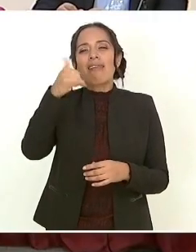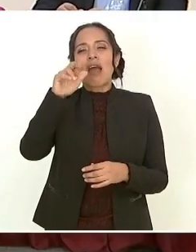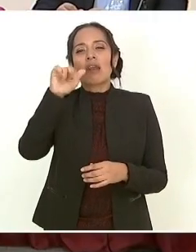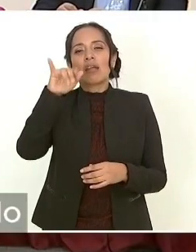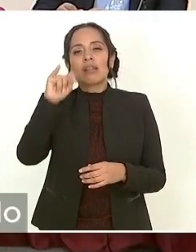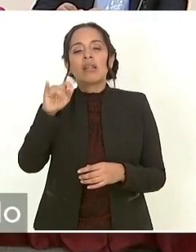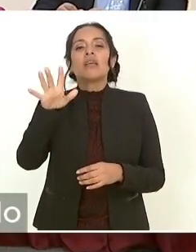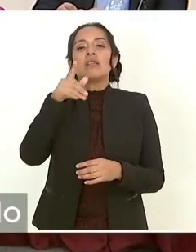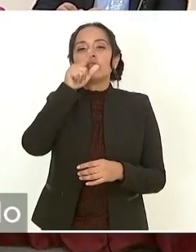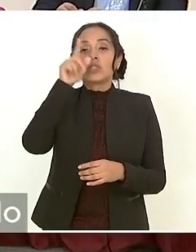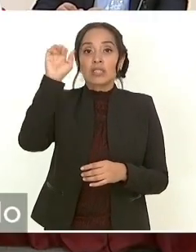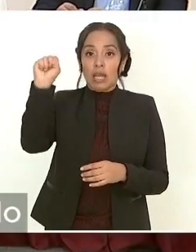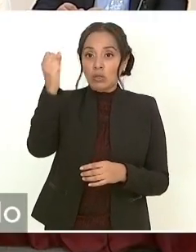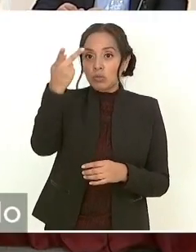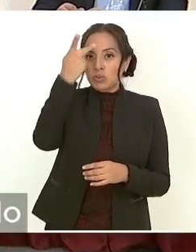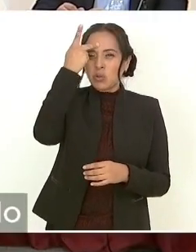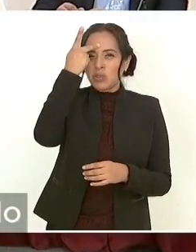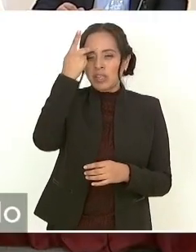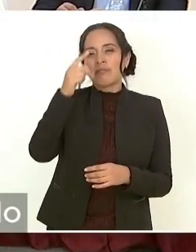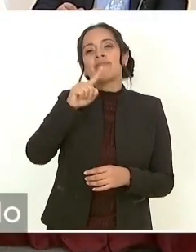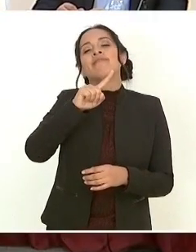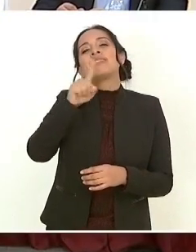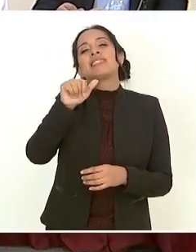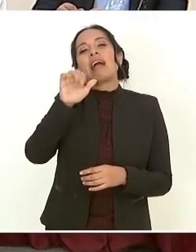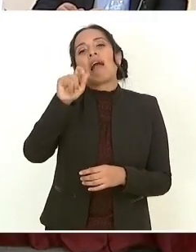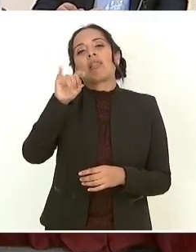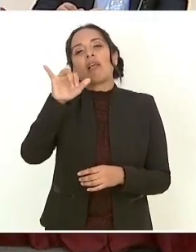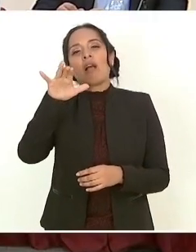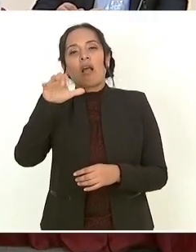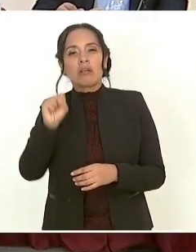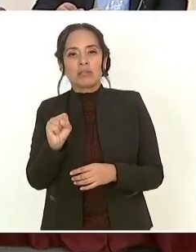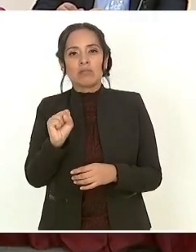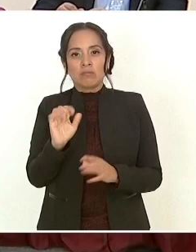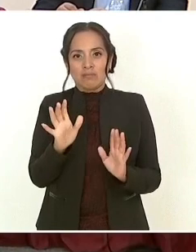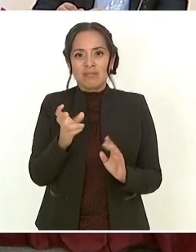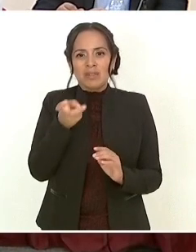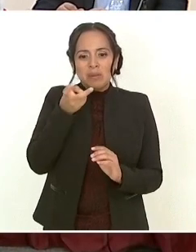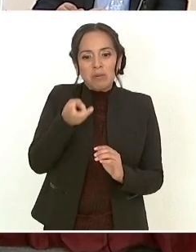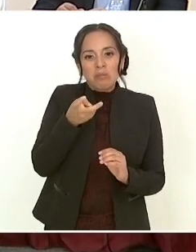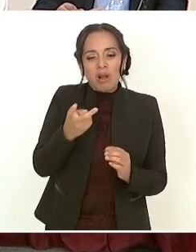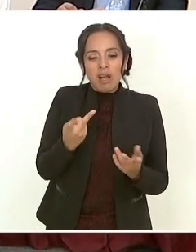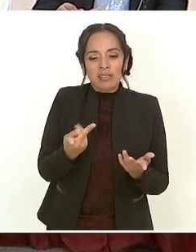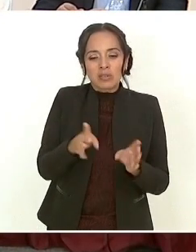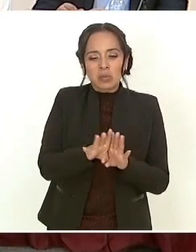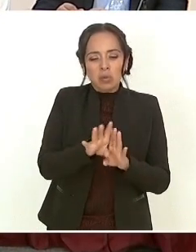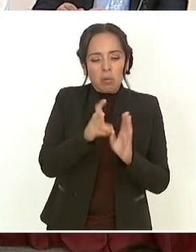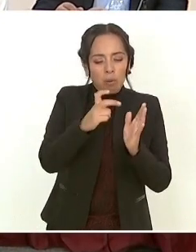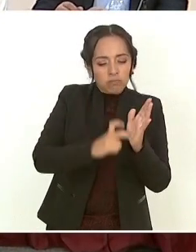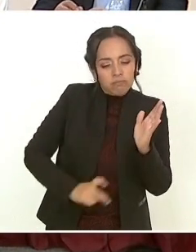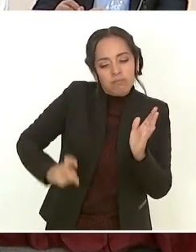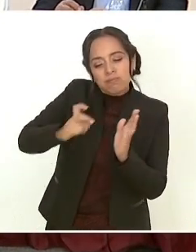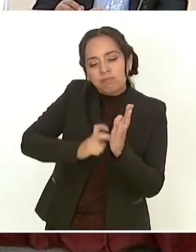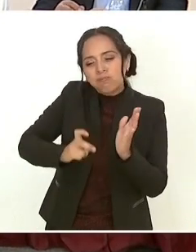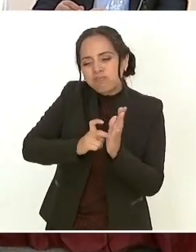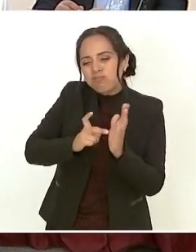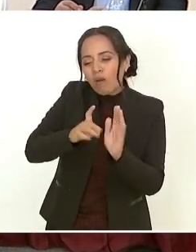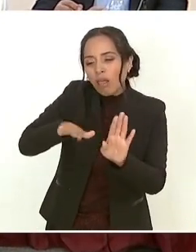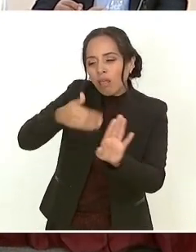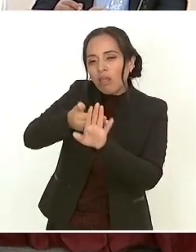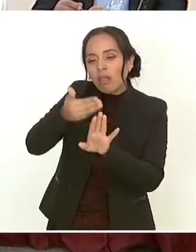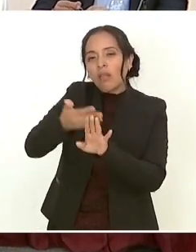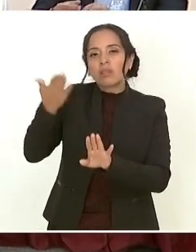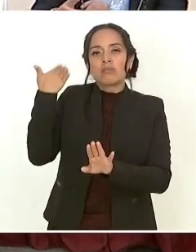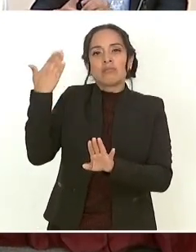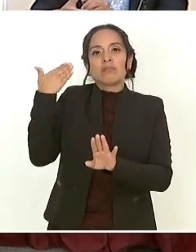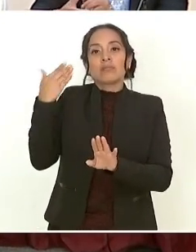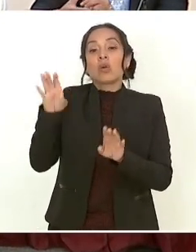Porque lo que estamos haciendo no solo es resarcir los daños del pasado, sino construir